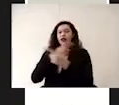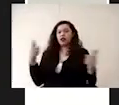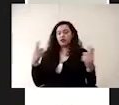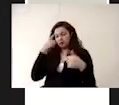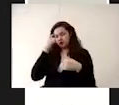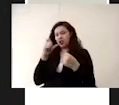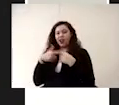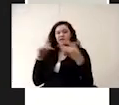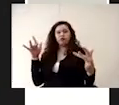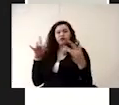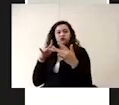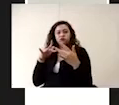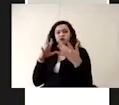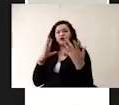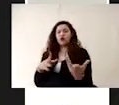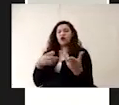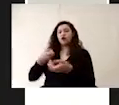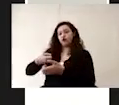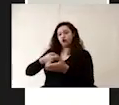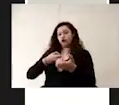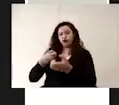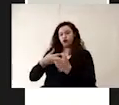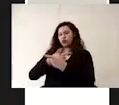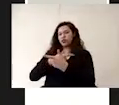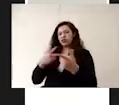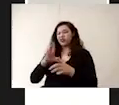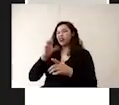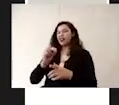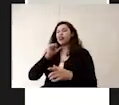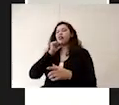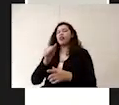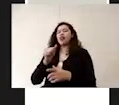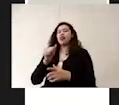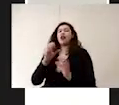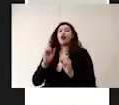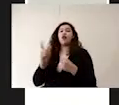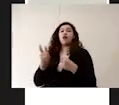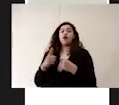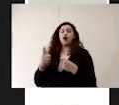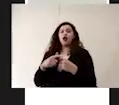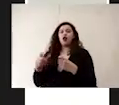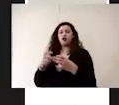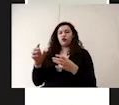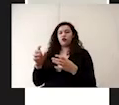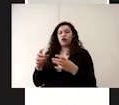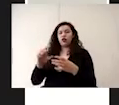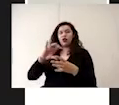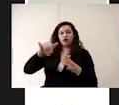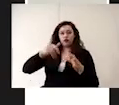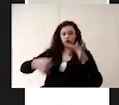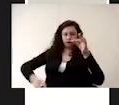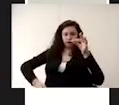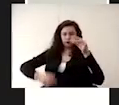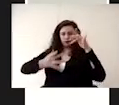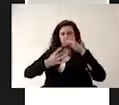conector o de alguna manguera o de algún objeto que esté conectado directamente a la llave con la